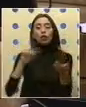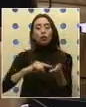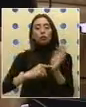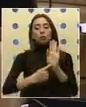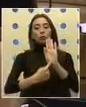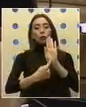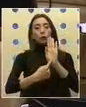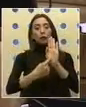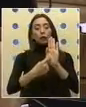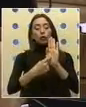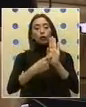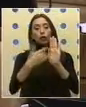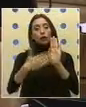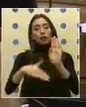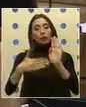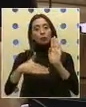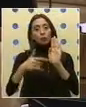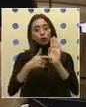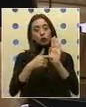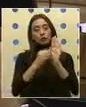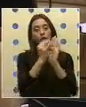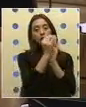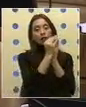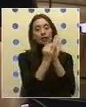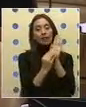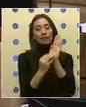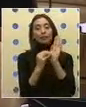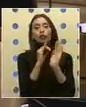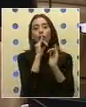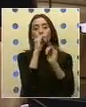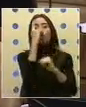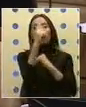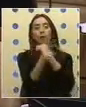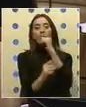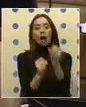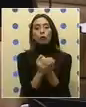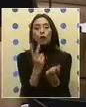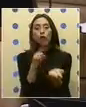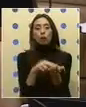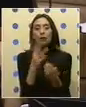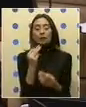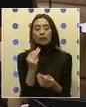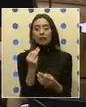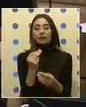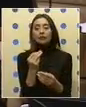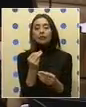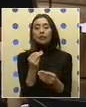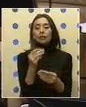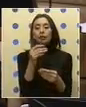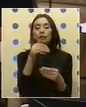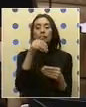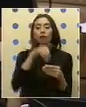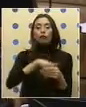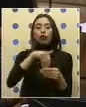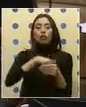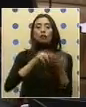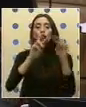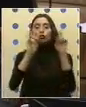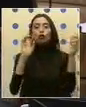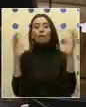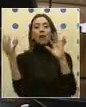importante registro, el reporte anual 2013 de votaciones ambientales en el Congreso,